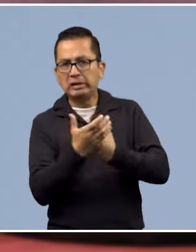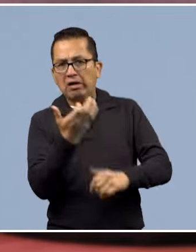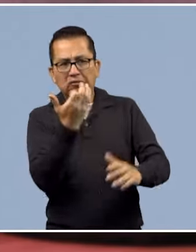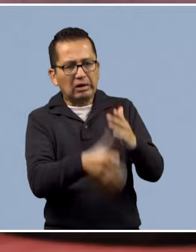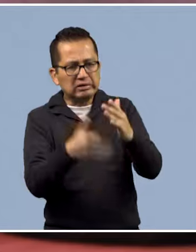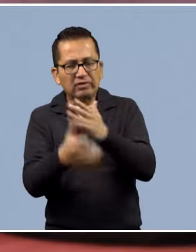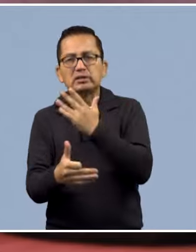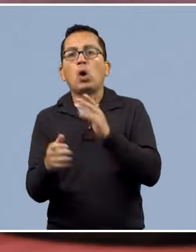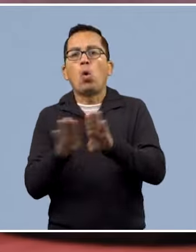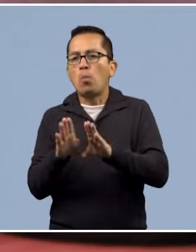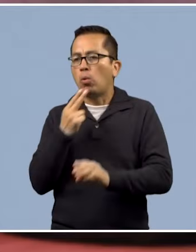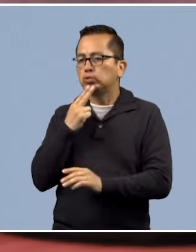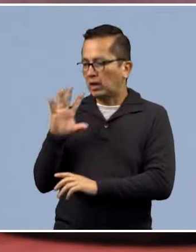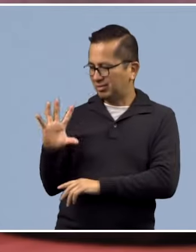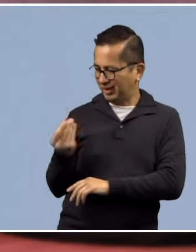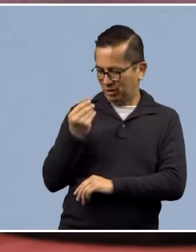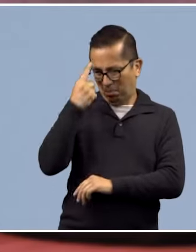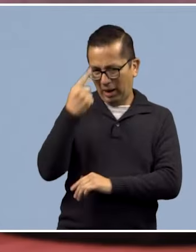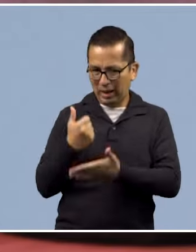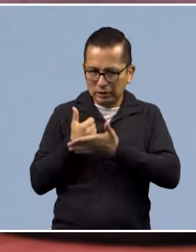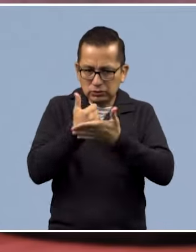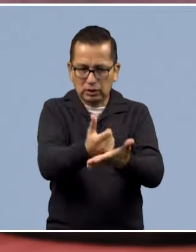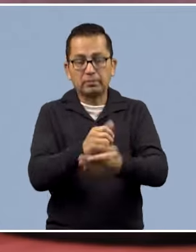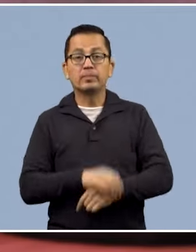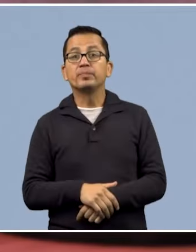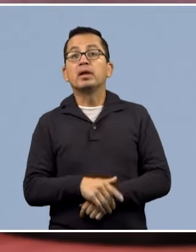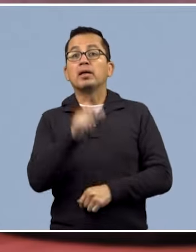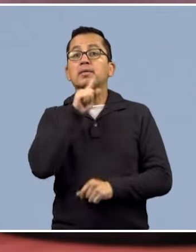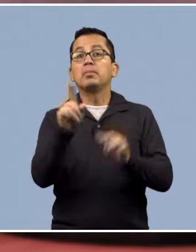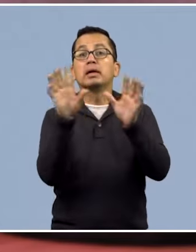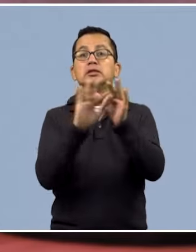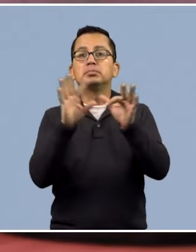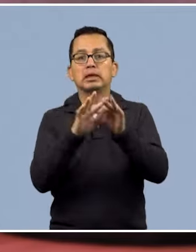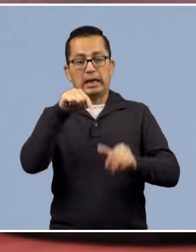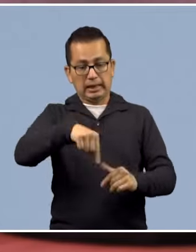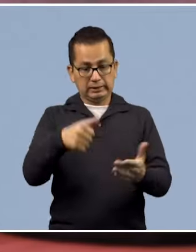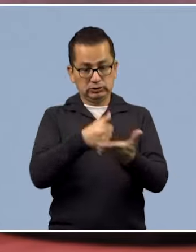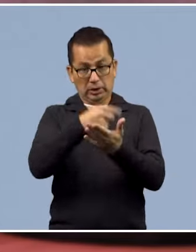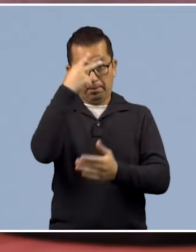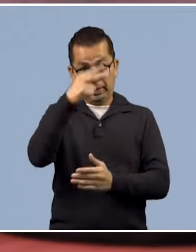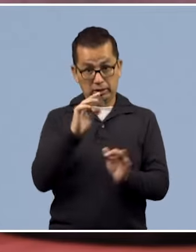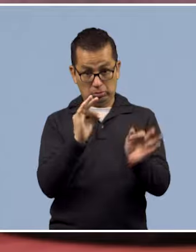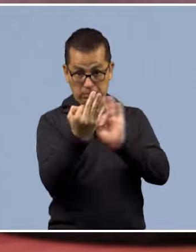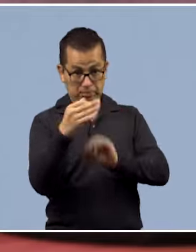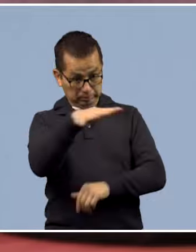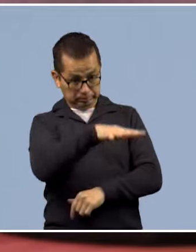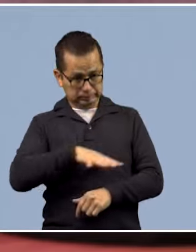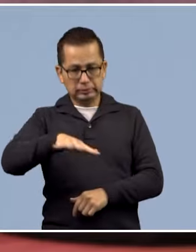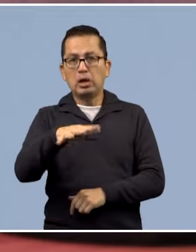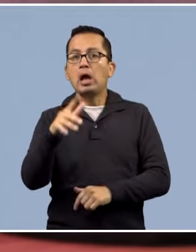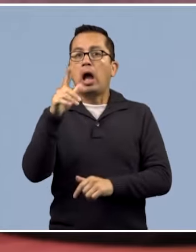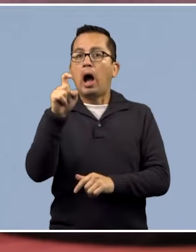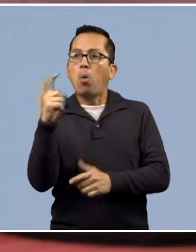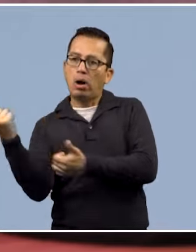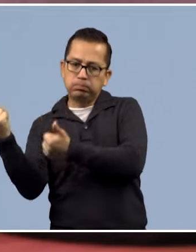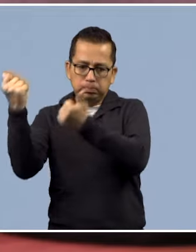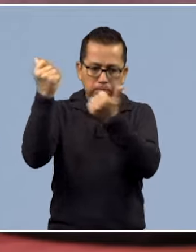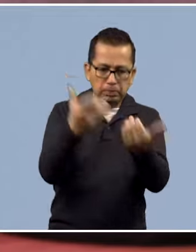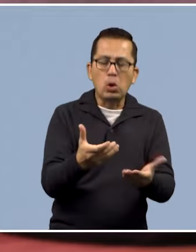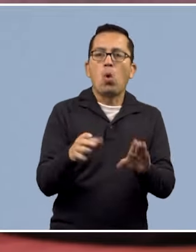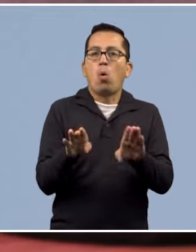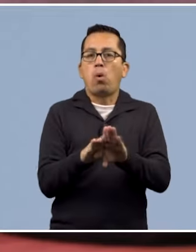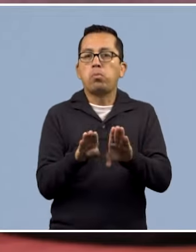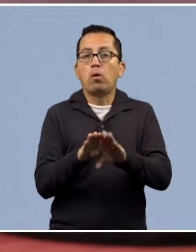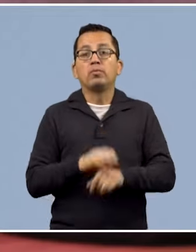agua. En nuestra entrevista conoceremos cómo se realiza este proceso de distribución de agua al Centro y Valle de México. También conoceremos en qué